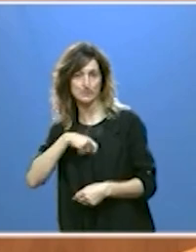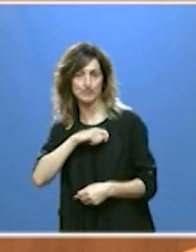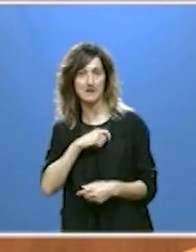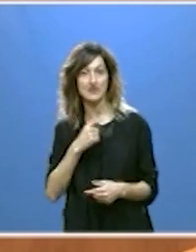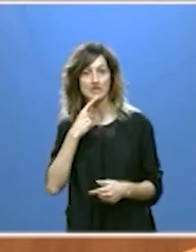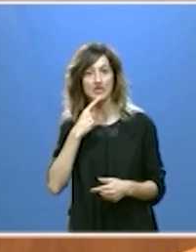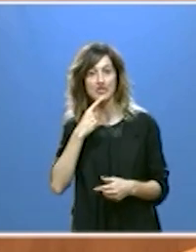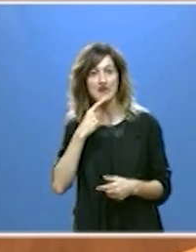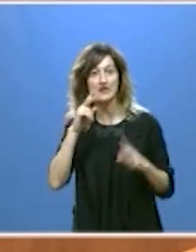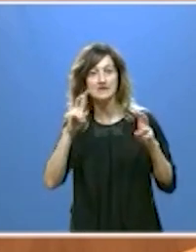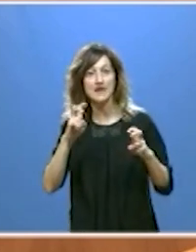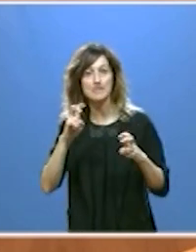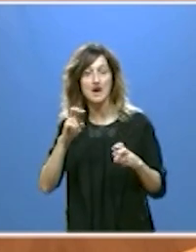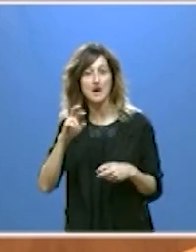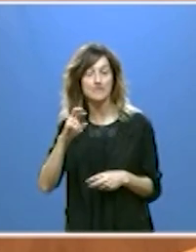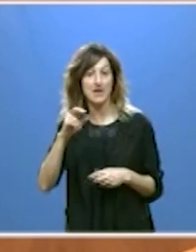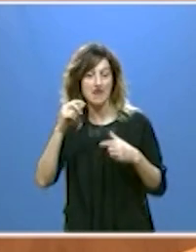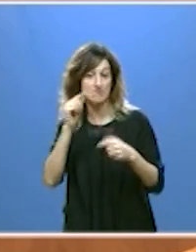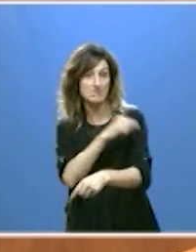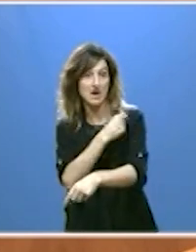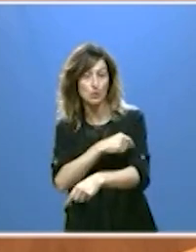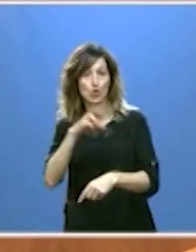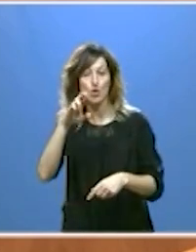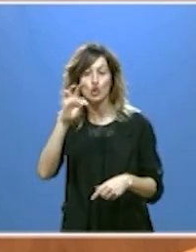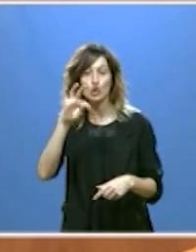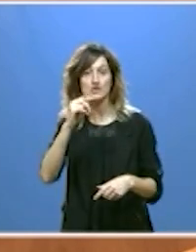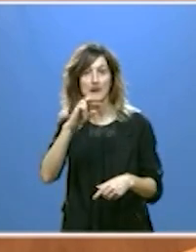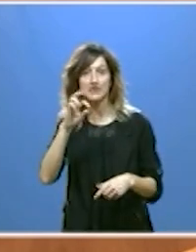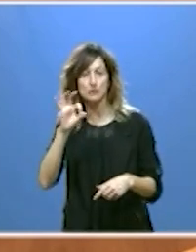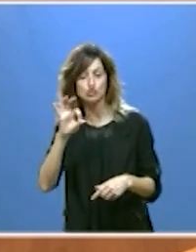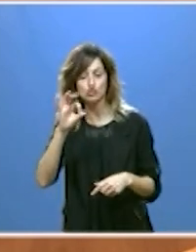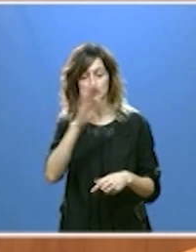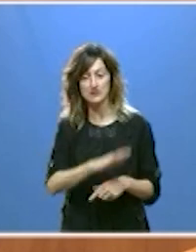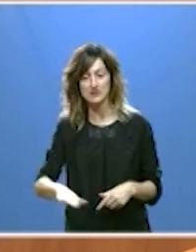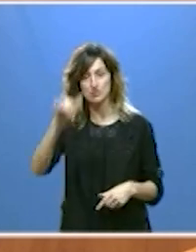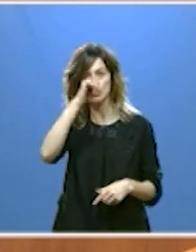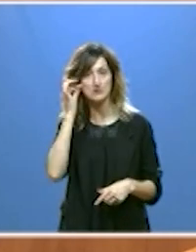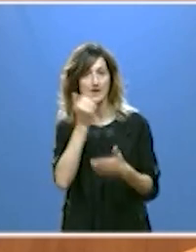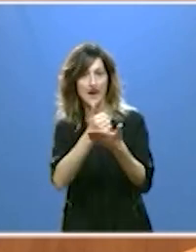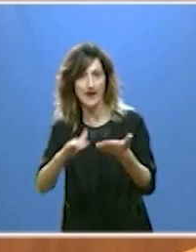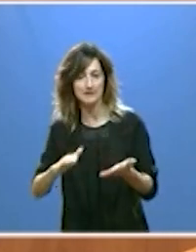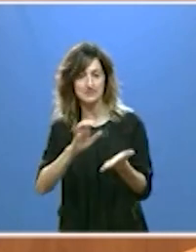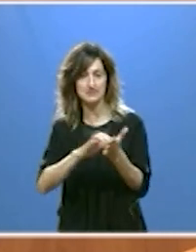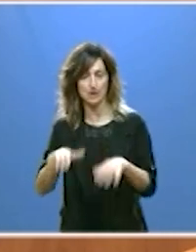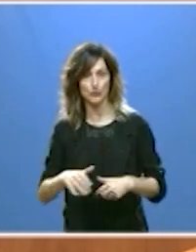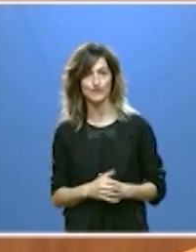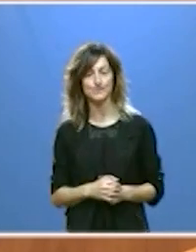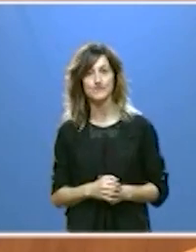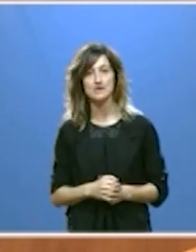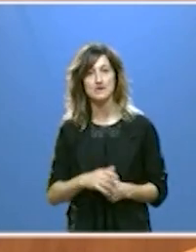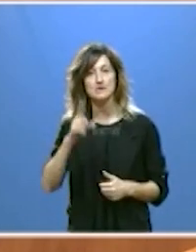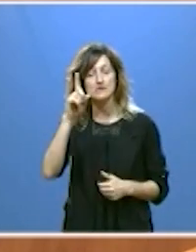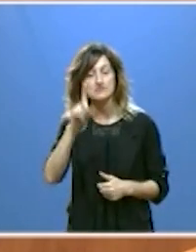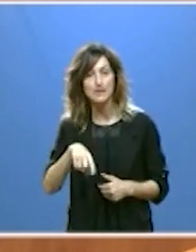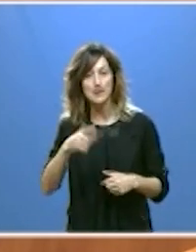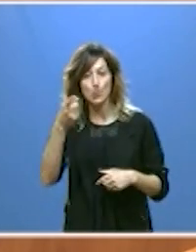la vacuna del rotavirus gratuita para todos los niños y las niñas de nuestra comunidad. Hemos conseguido reducir